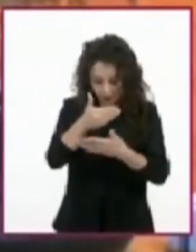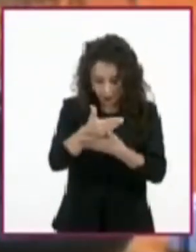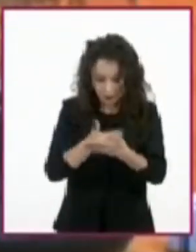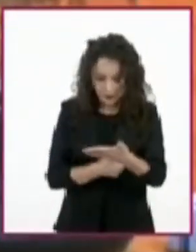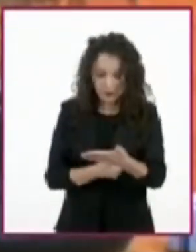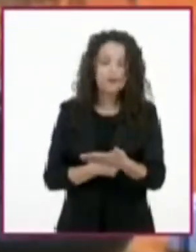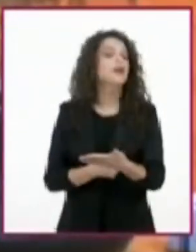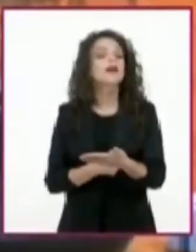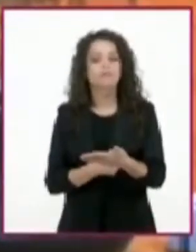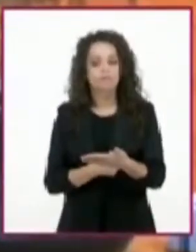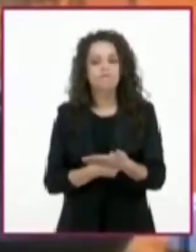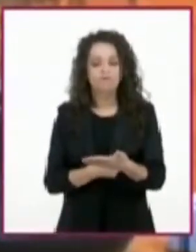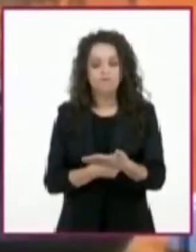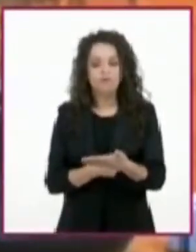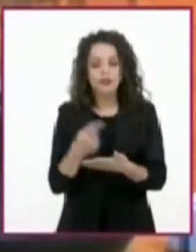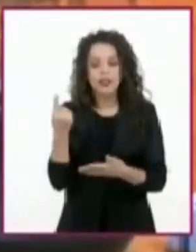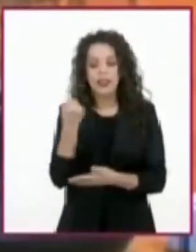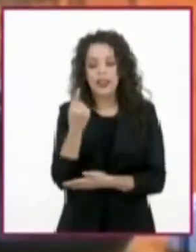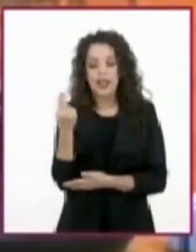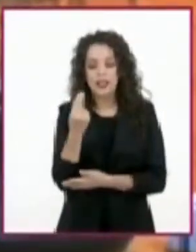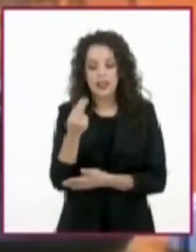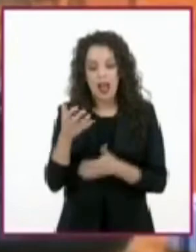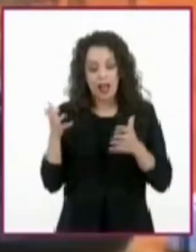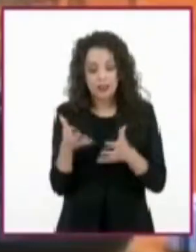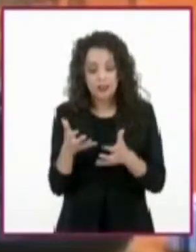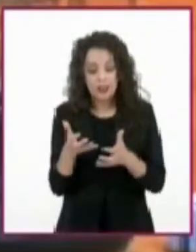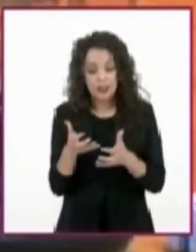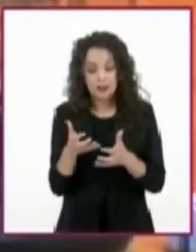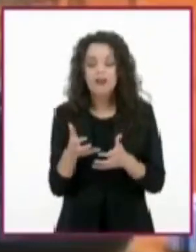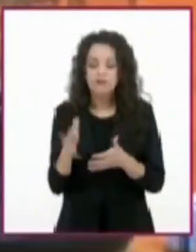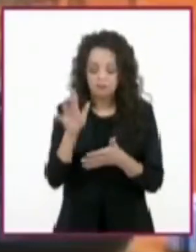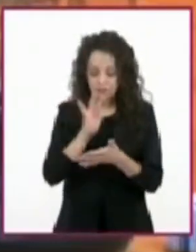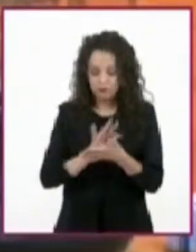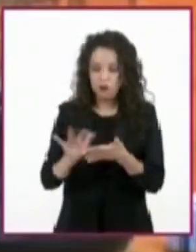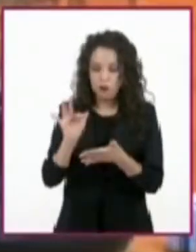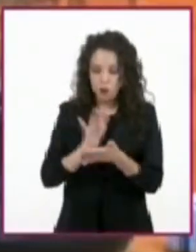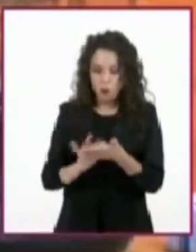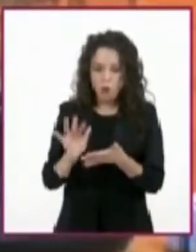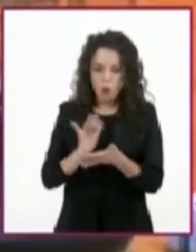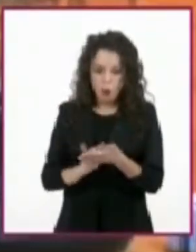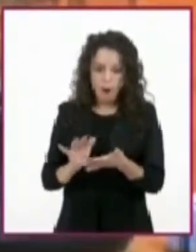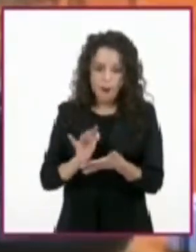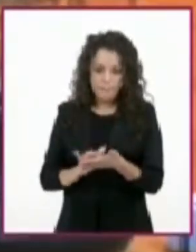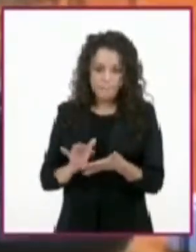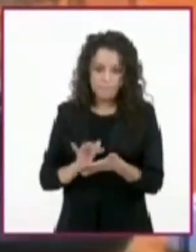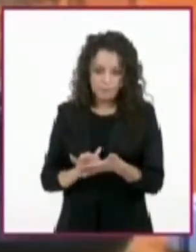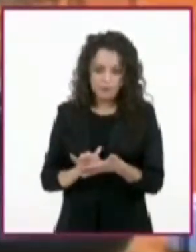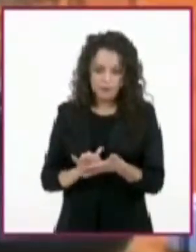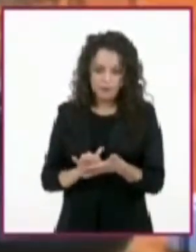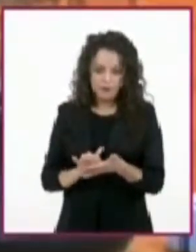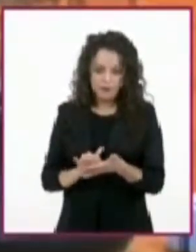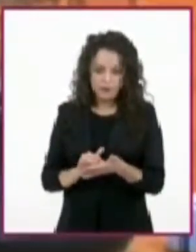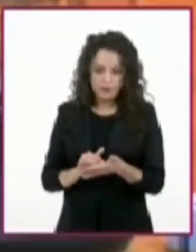es marinarlo y comenzar a leerlo de manera constante.